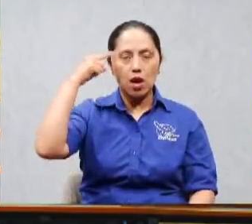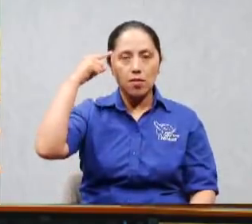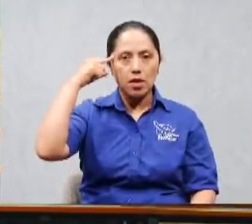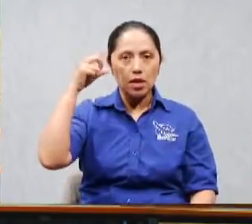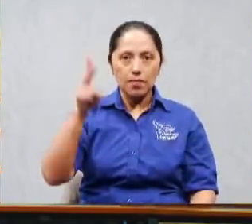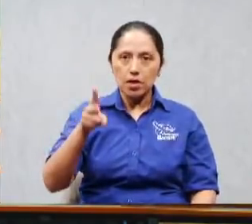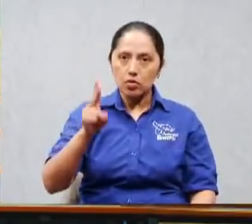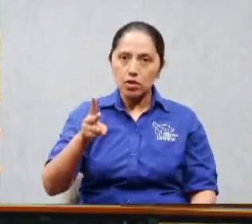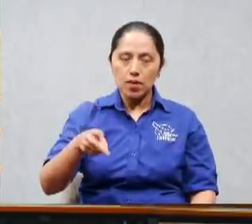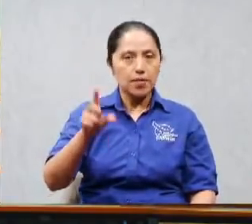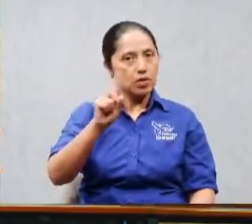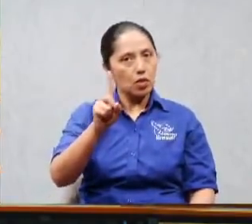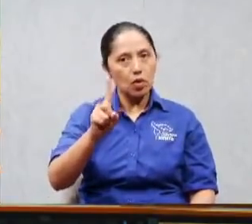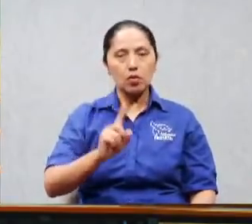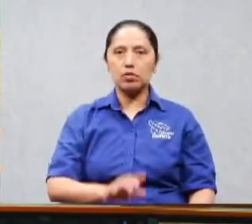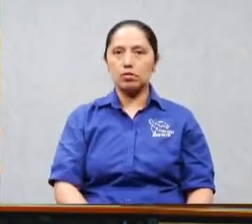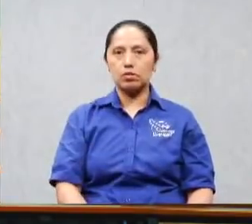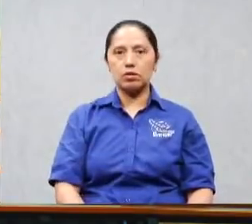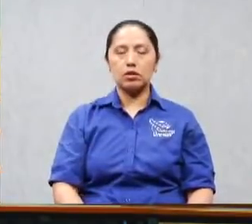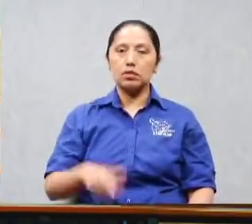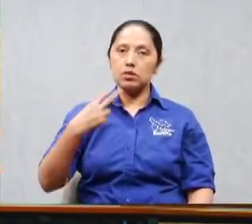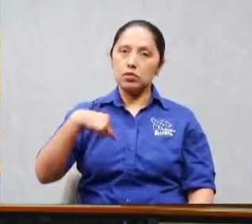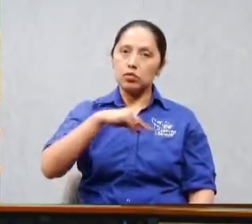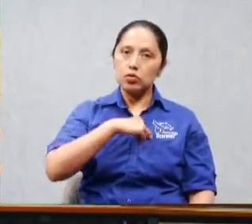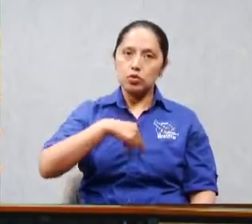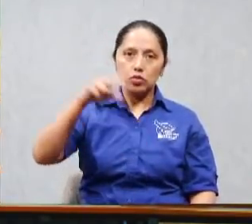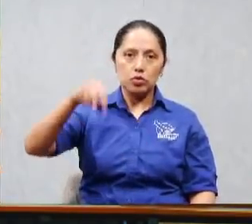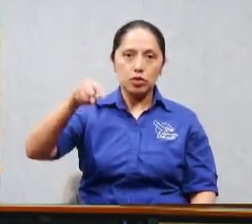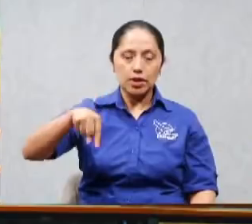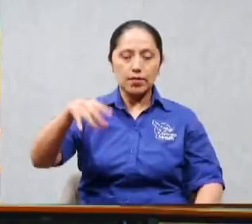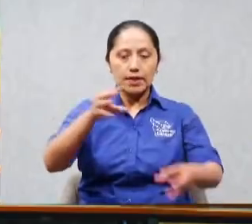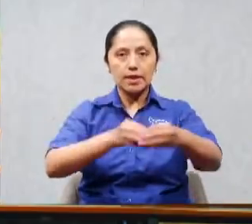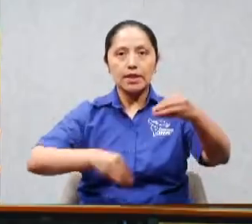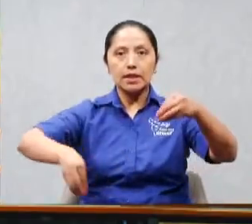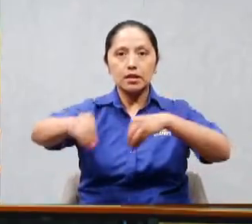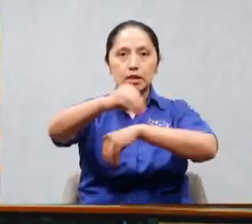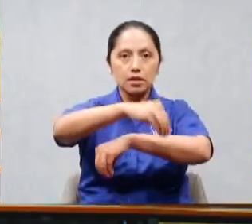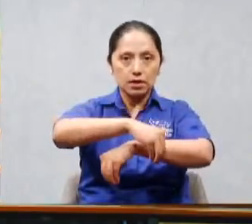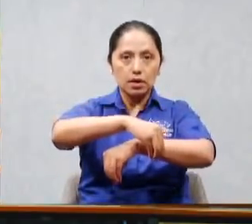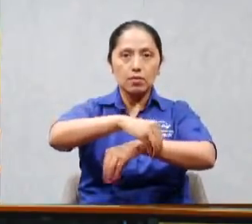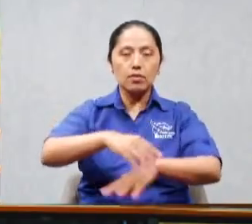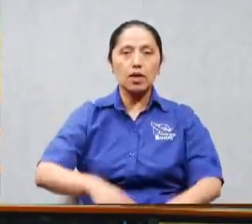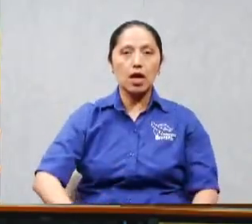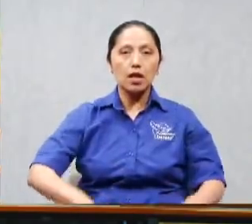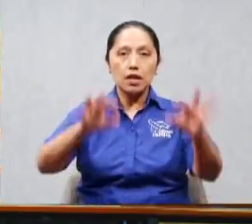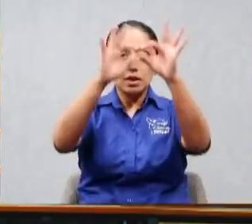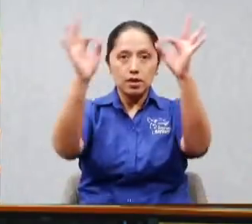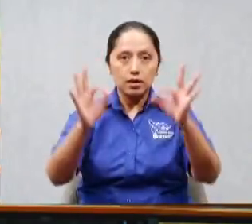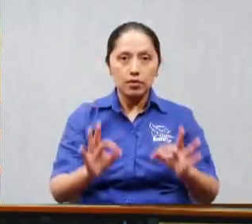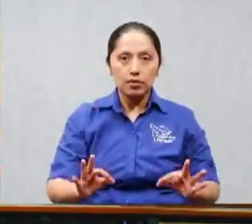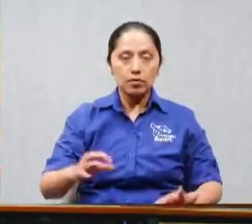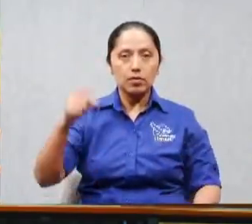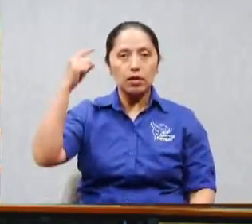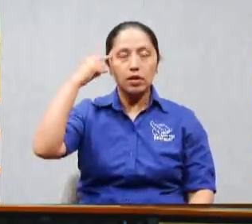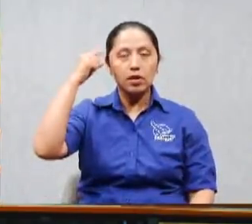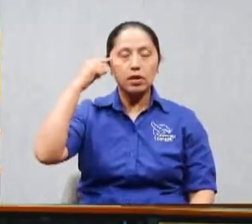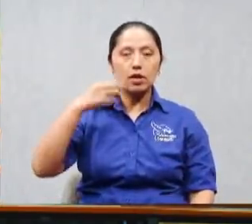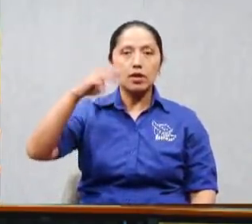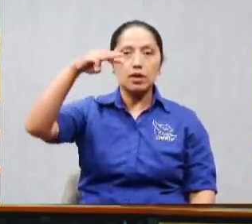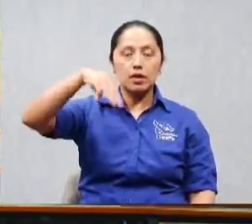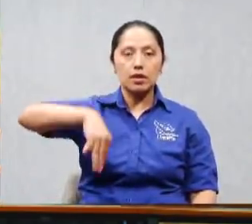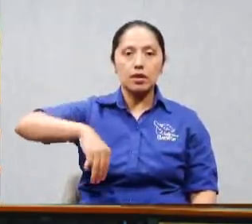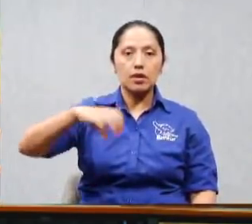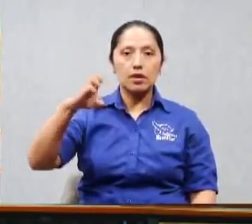muchas veces, es cambiar de manera de pensar. Metanoía o metanoeo es una